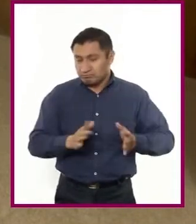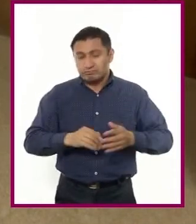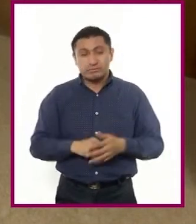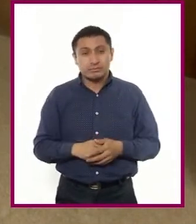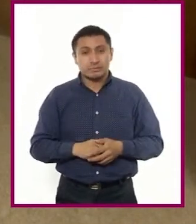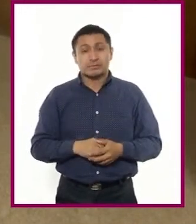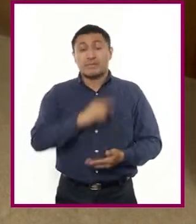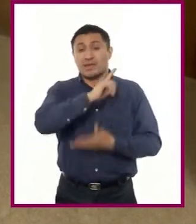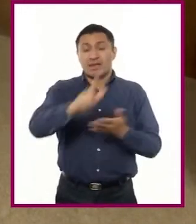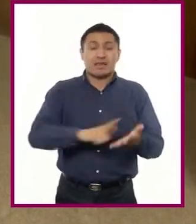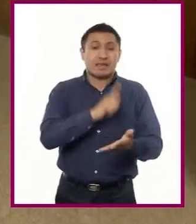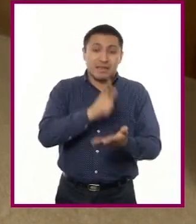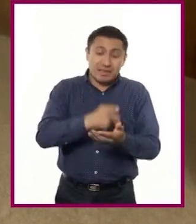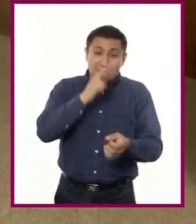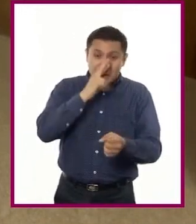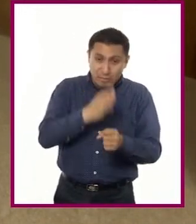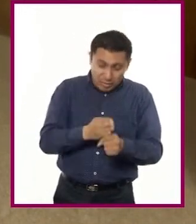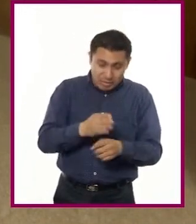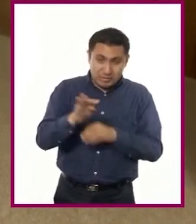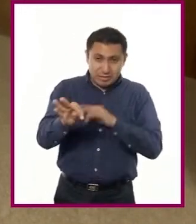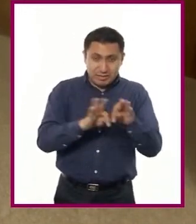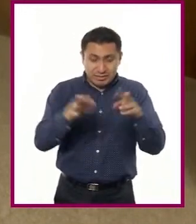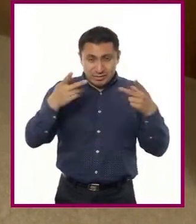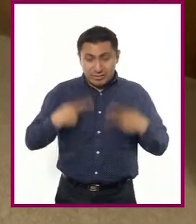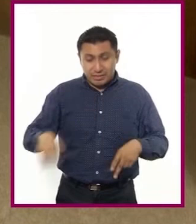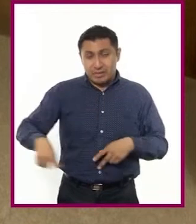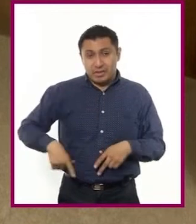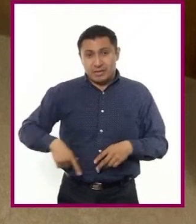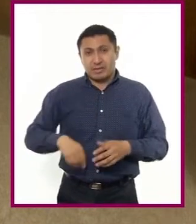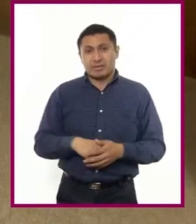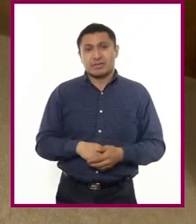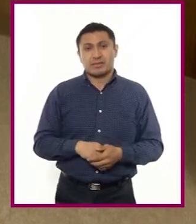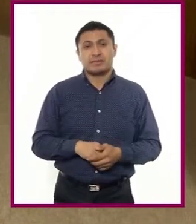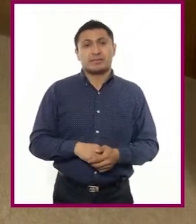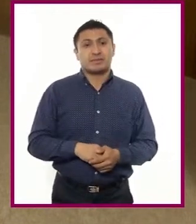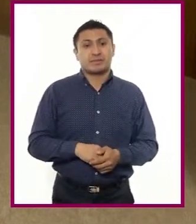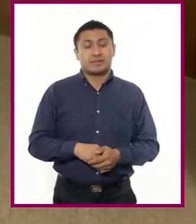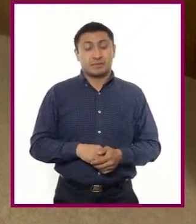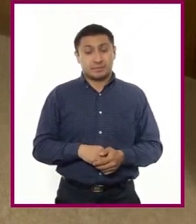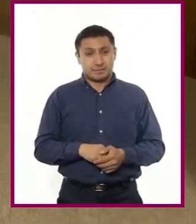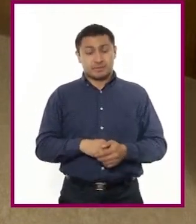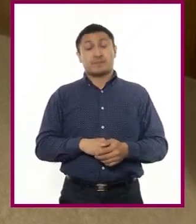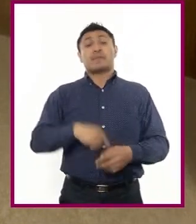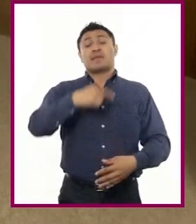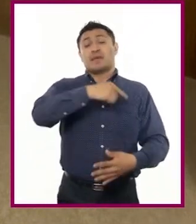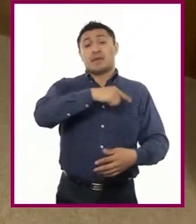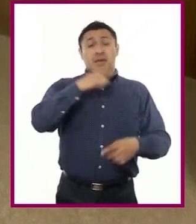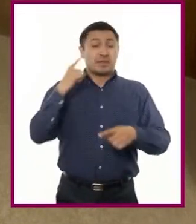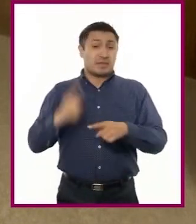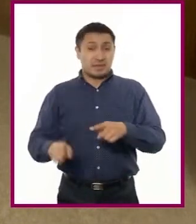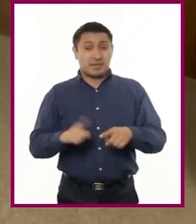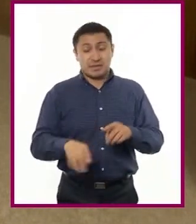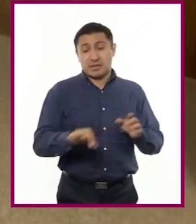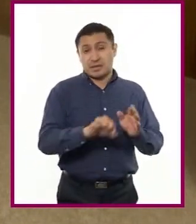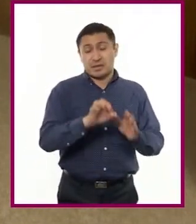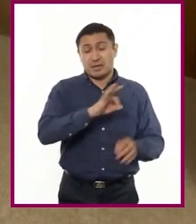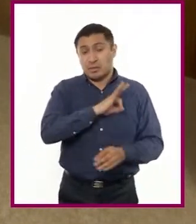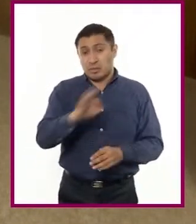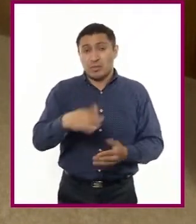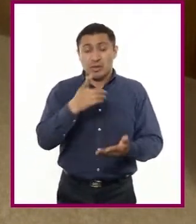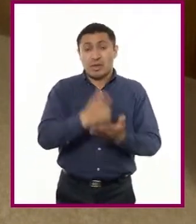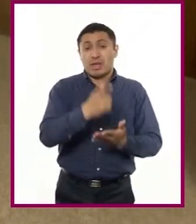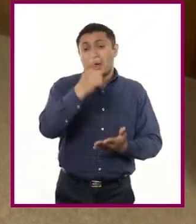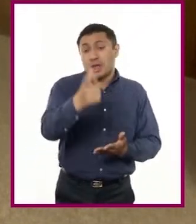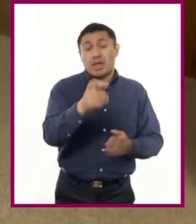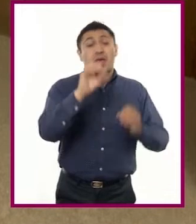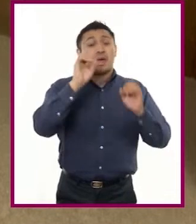Servidores Públicos. Las sanciones varían. Pueden ser desde las más sencillas, como es una amonestación público-privada, o